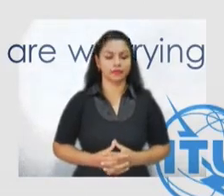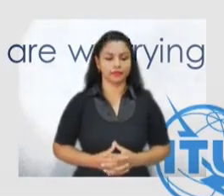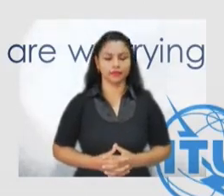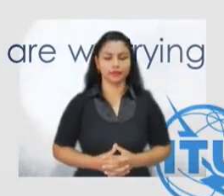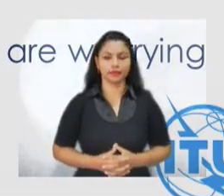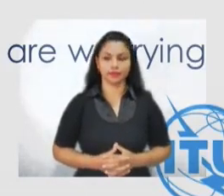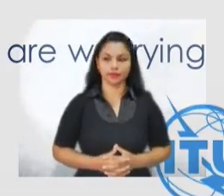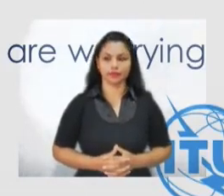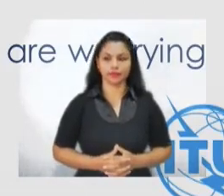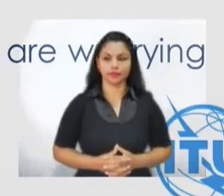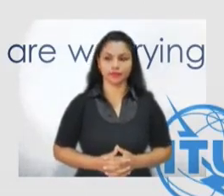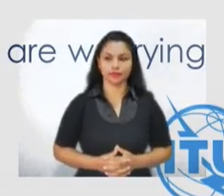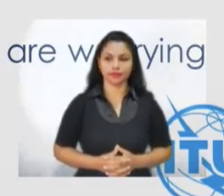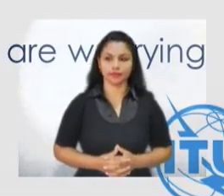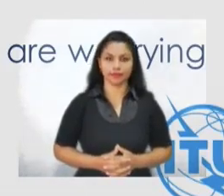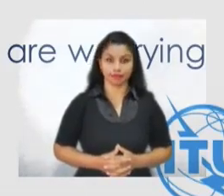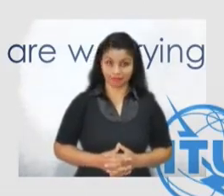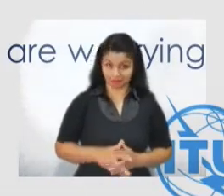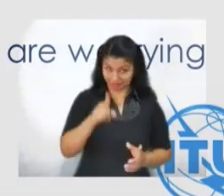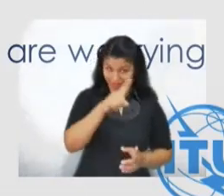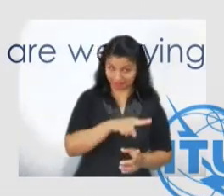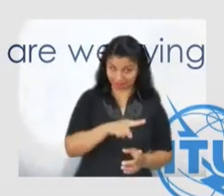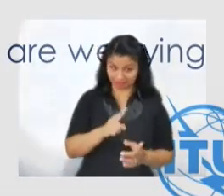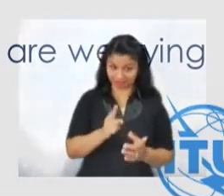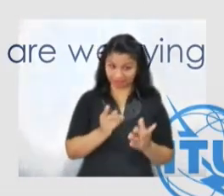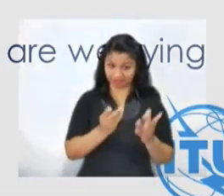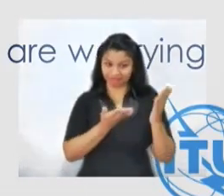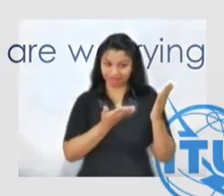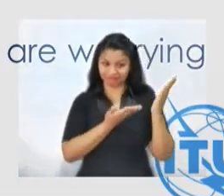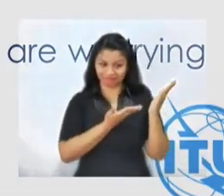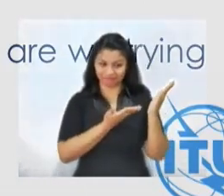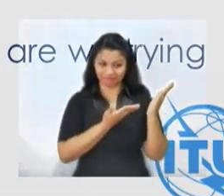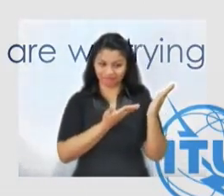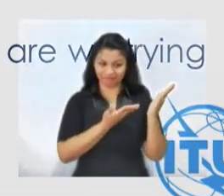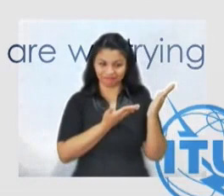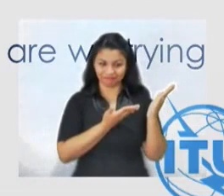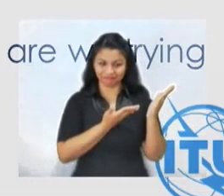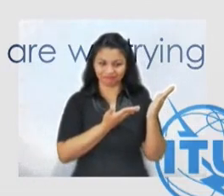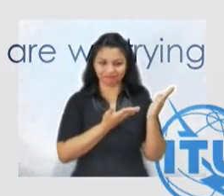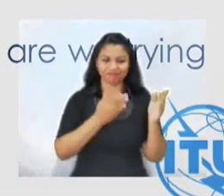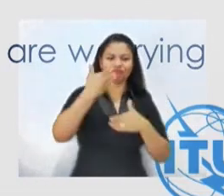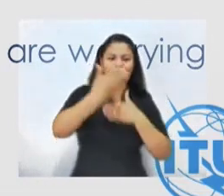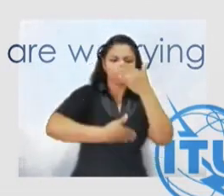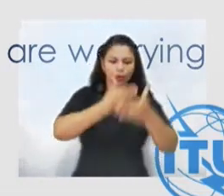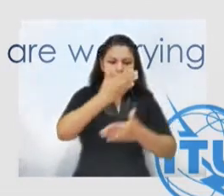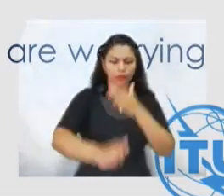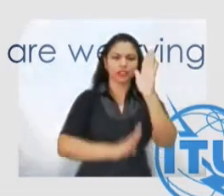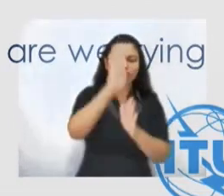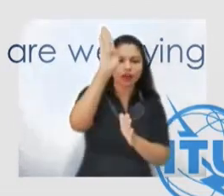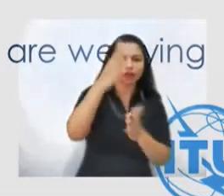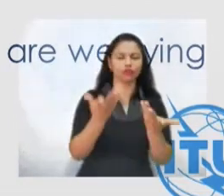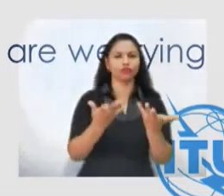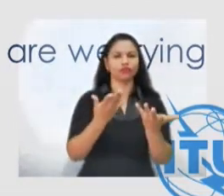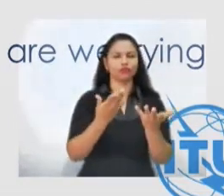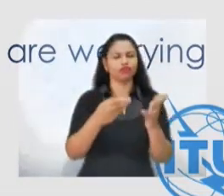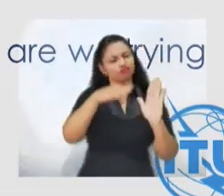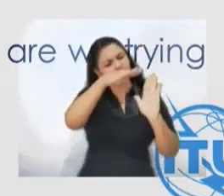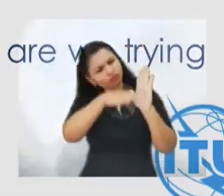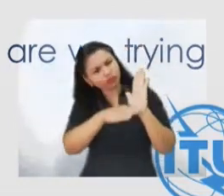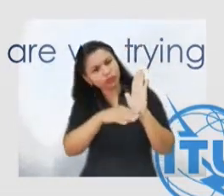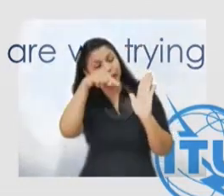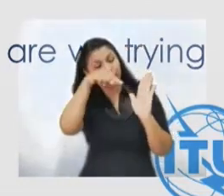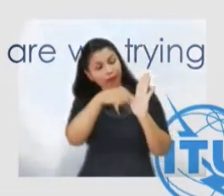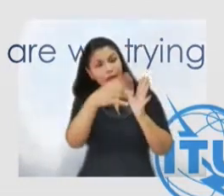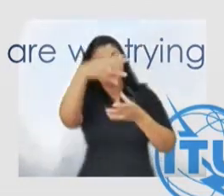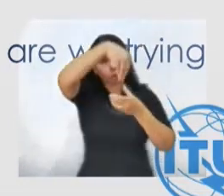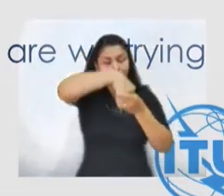Si nos fijamos en la función de cada administración nacional en el desarrollo de las políticas de espectro, es importante definir desde